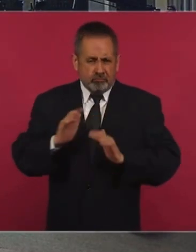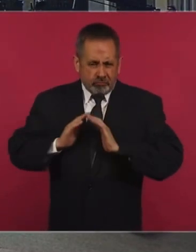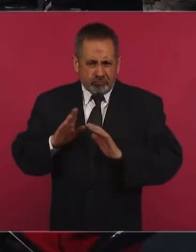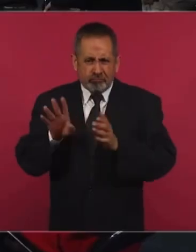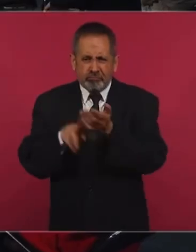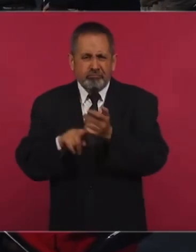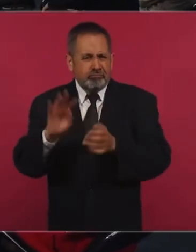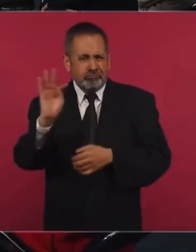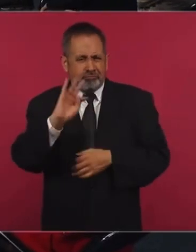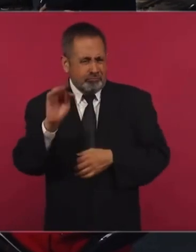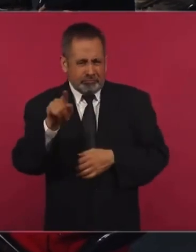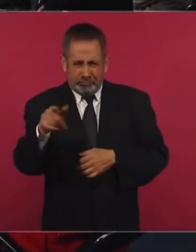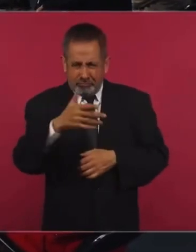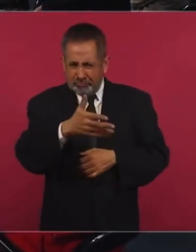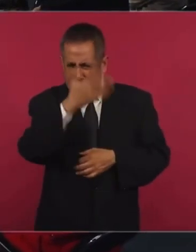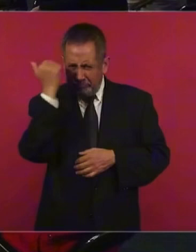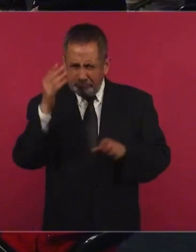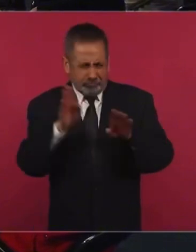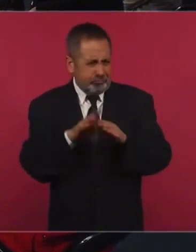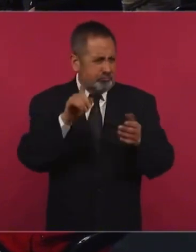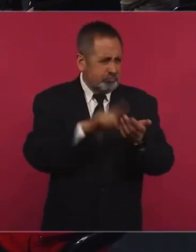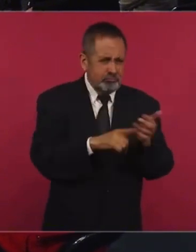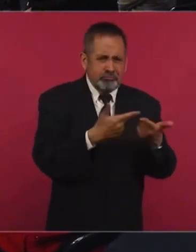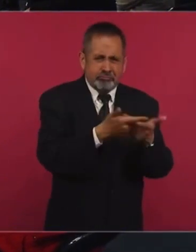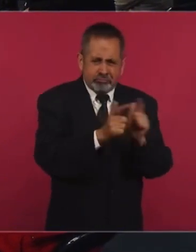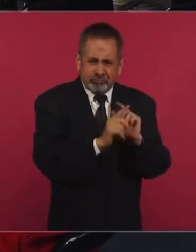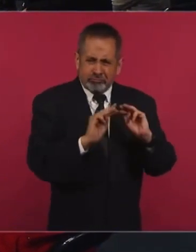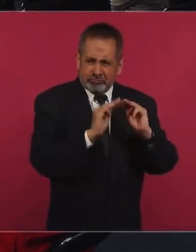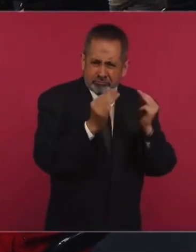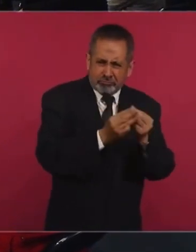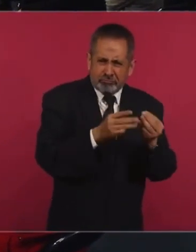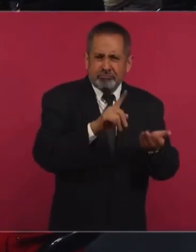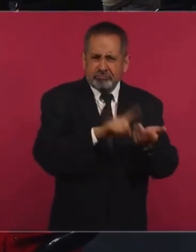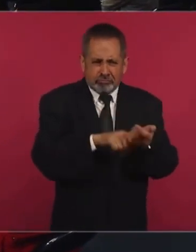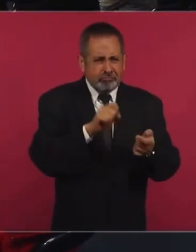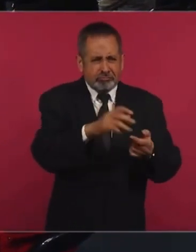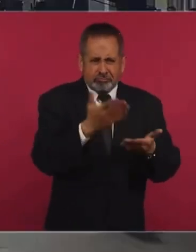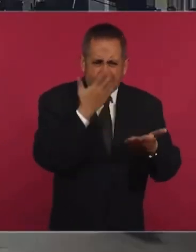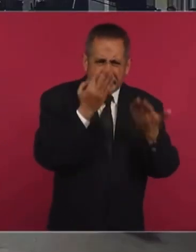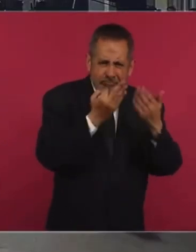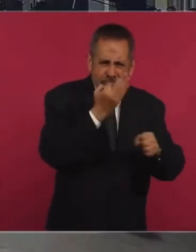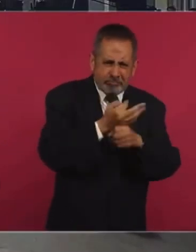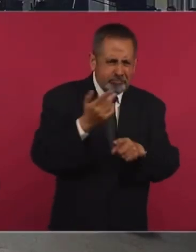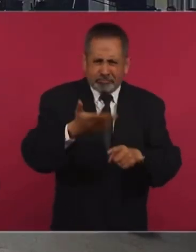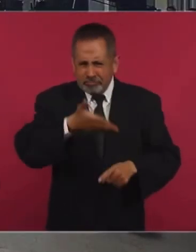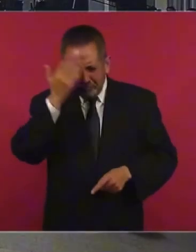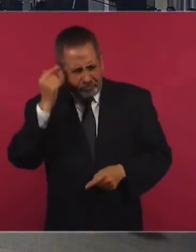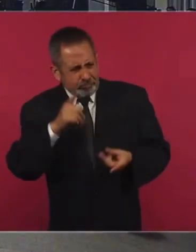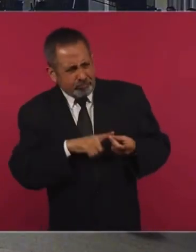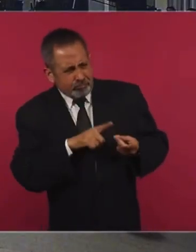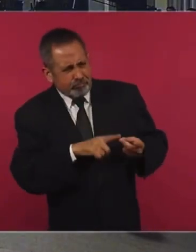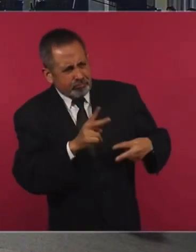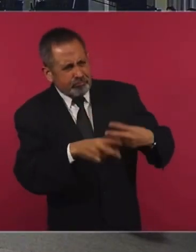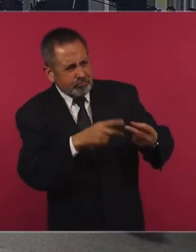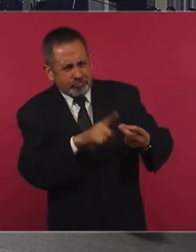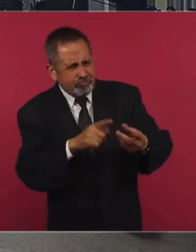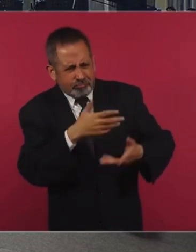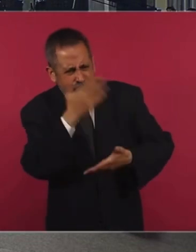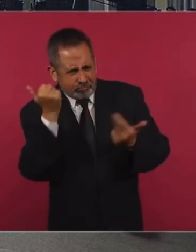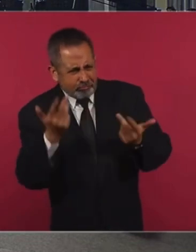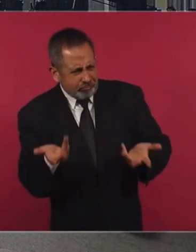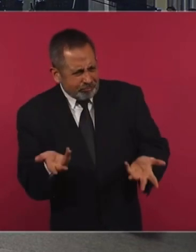que entonces no supieran sobre los movimientos tanto de los grupos del crimen como de los propios estudiantes que supieran a dónde van? Todo lo que